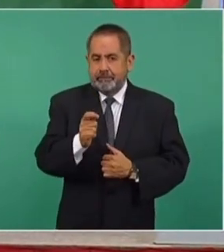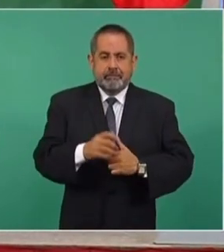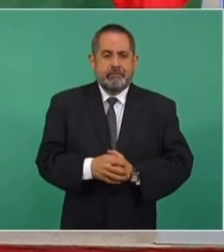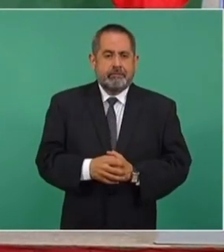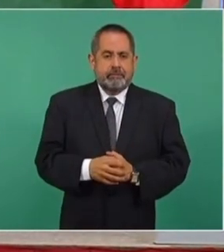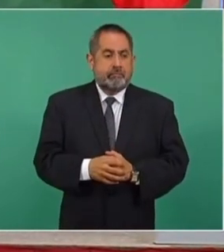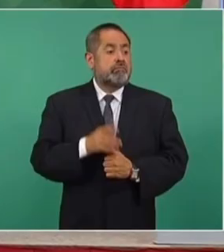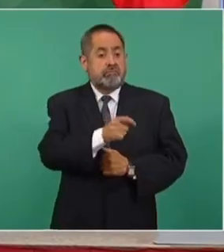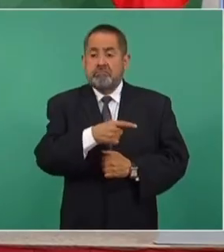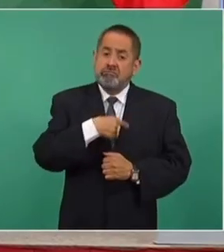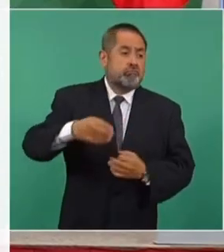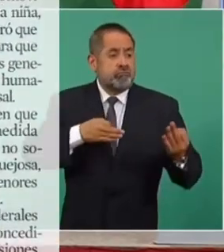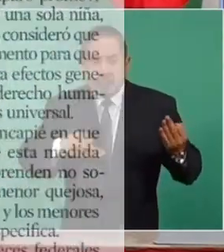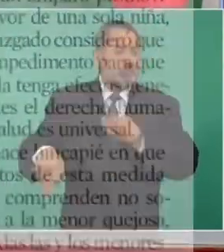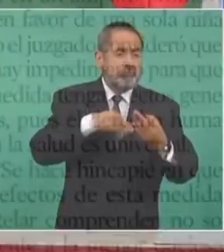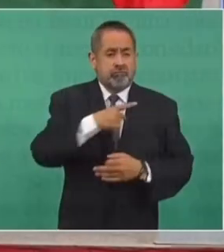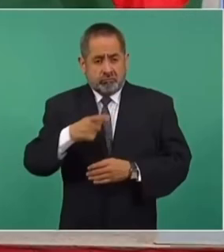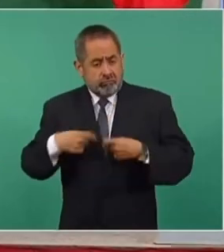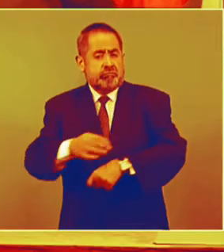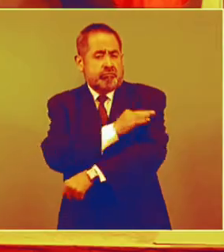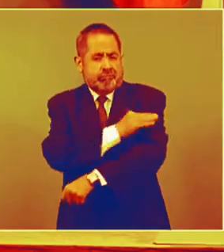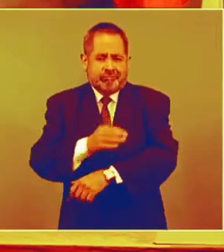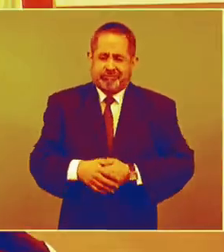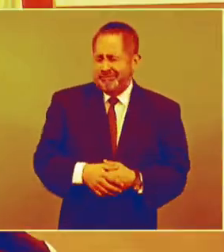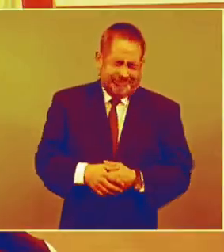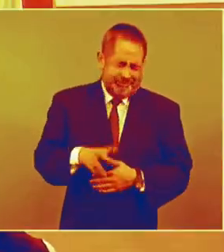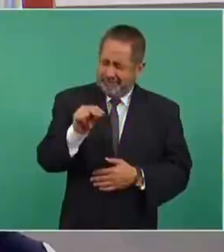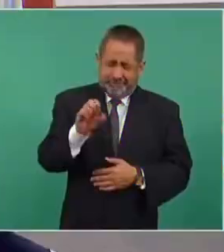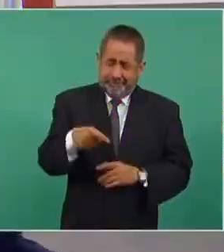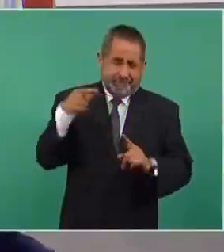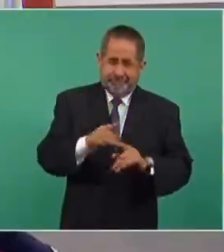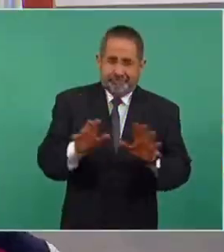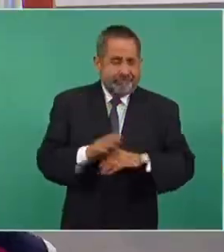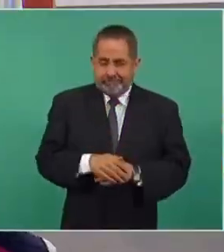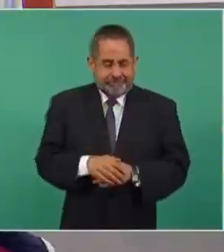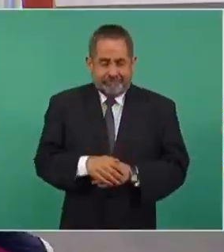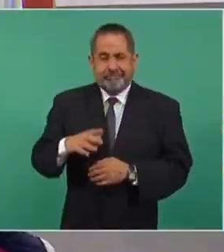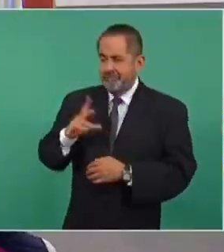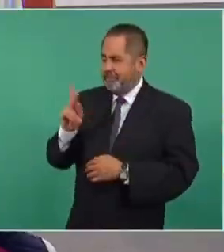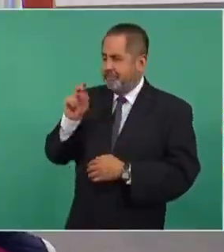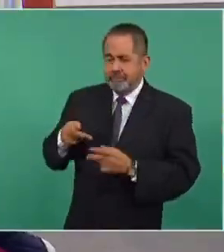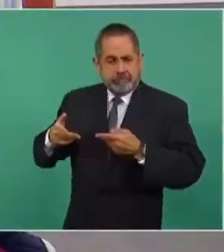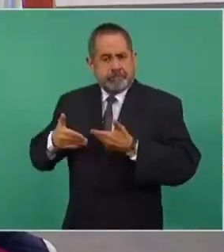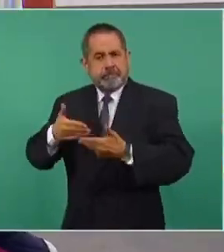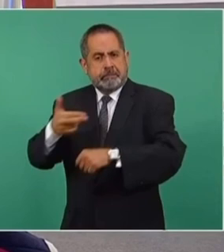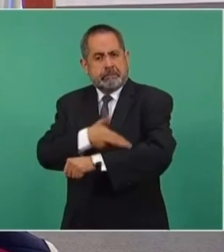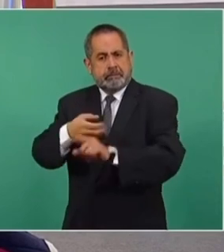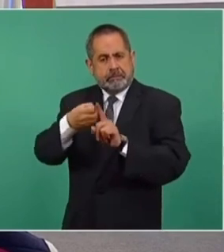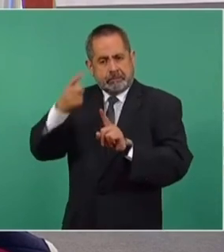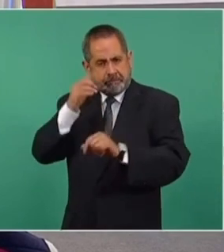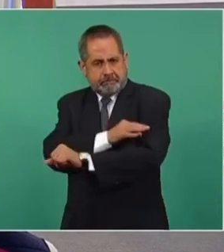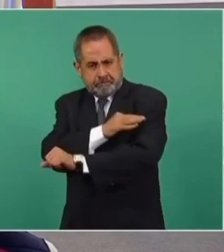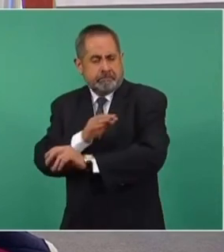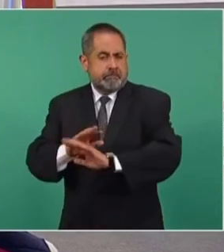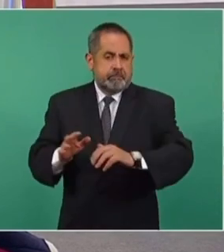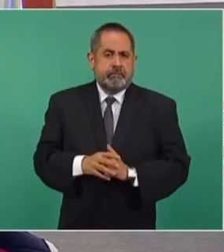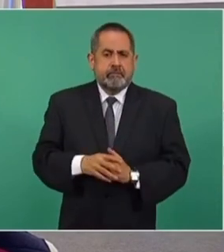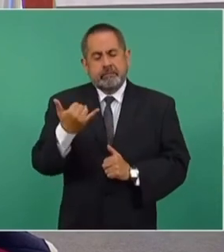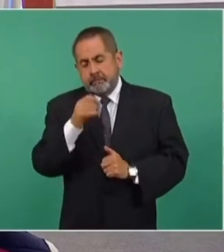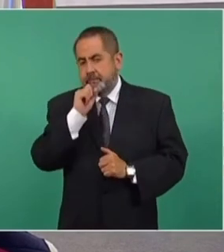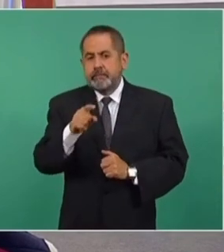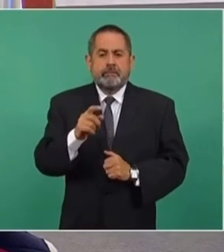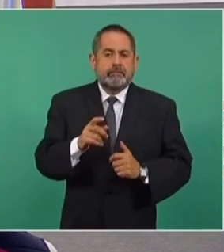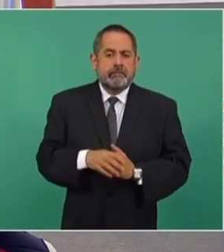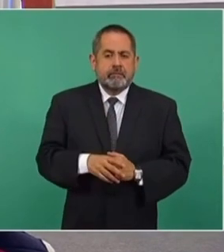vacunar a todos. Pues no, porque hay un plan de vacunación. Además, no se